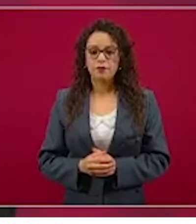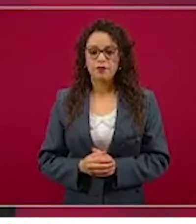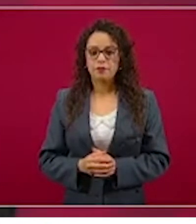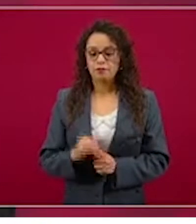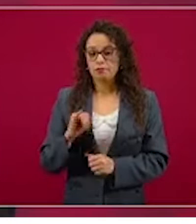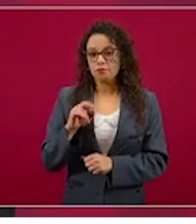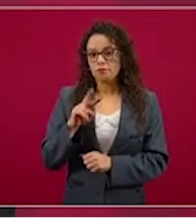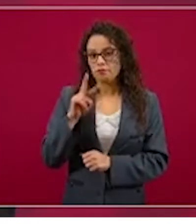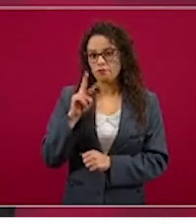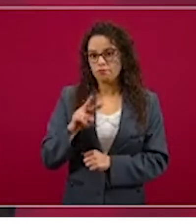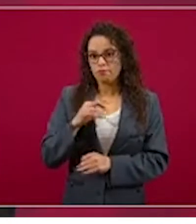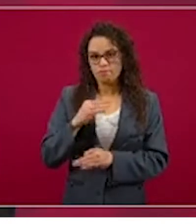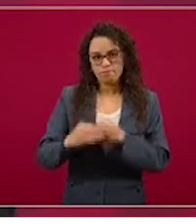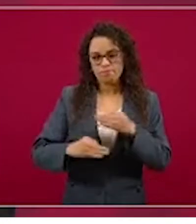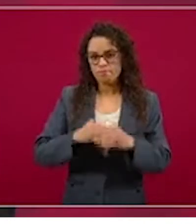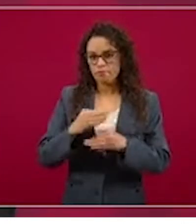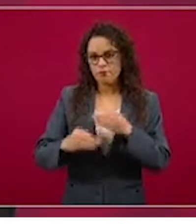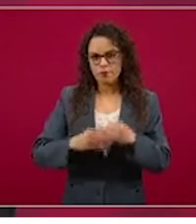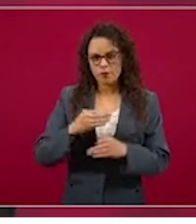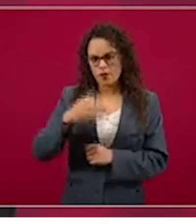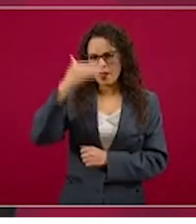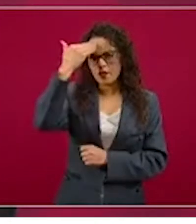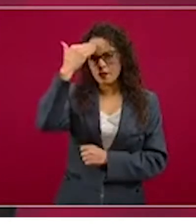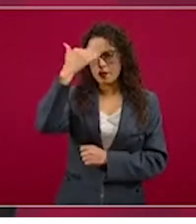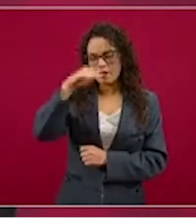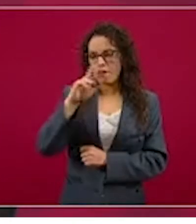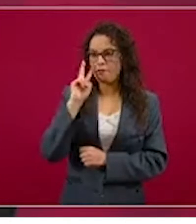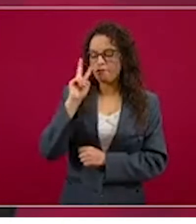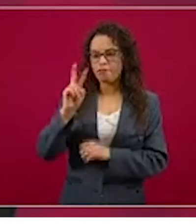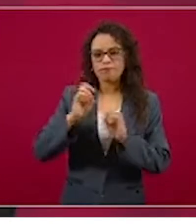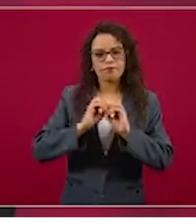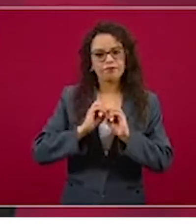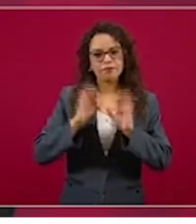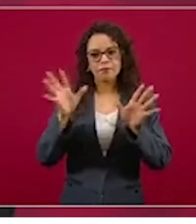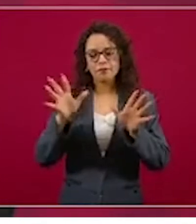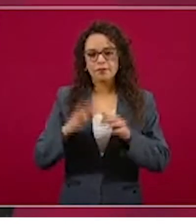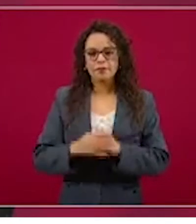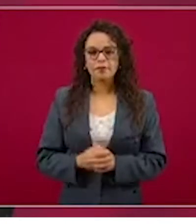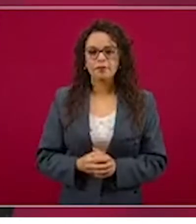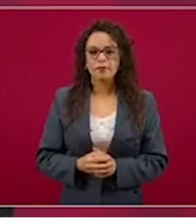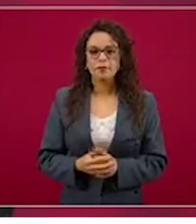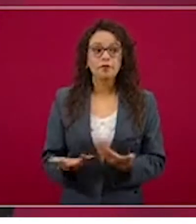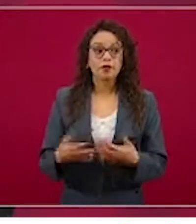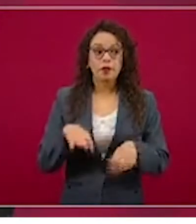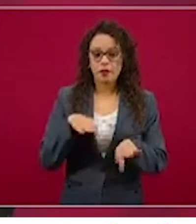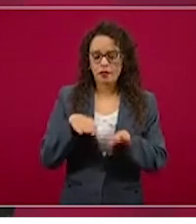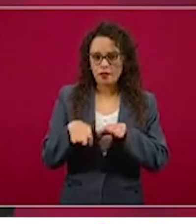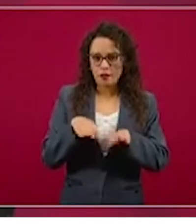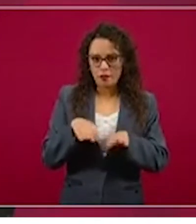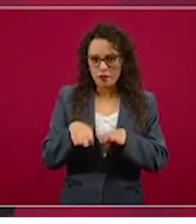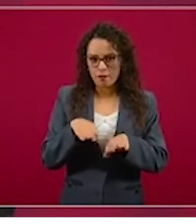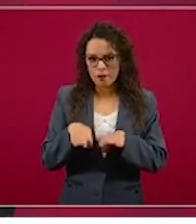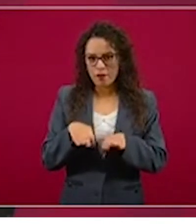notorio, el trabajo, la entrega.